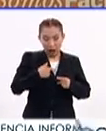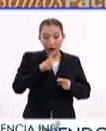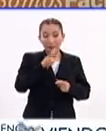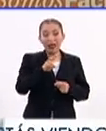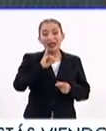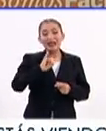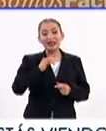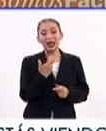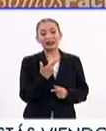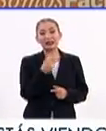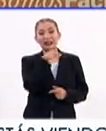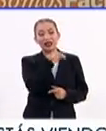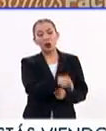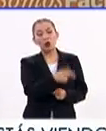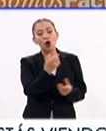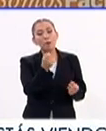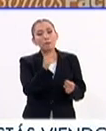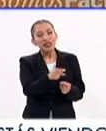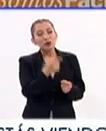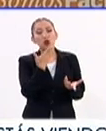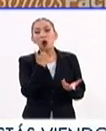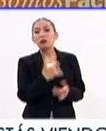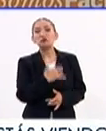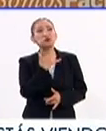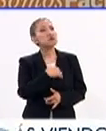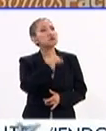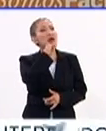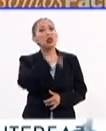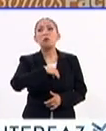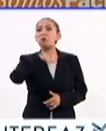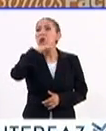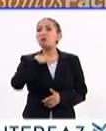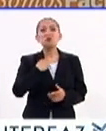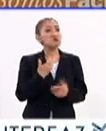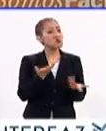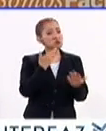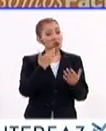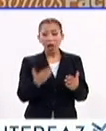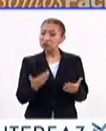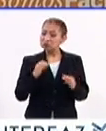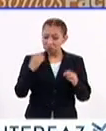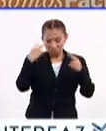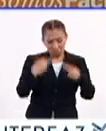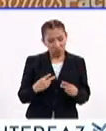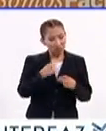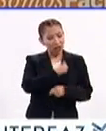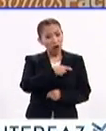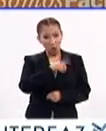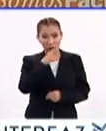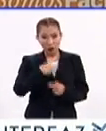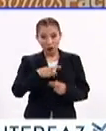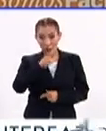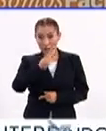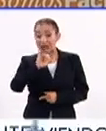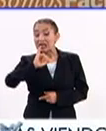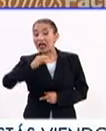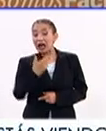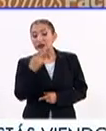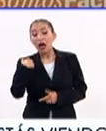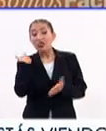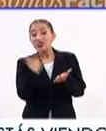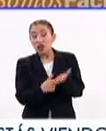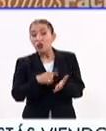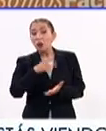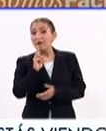VIH la vamos a conocer como la parte asintomática, la parte que no tiene síntomas, entonces alguien con VIH es alguien que